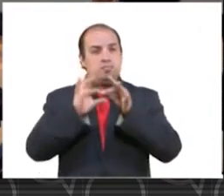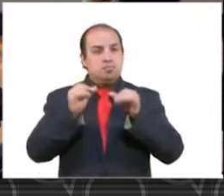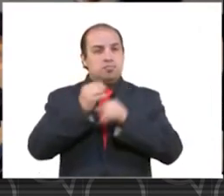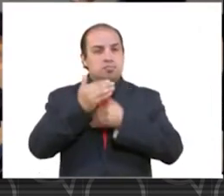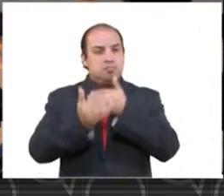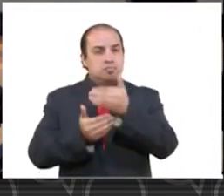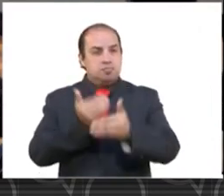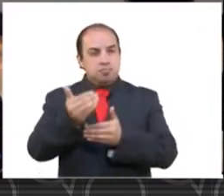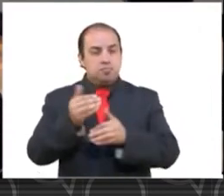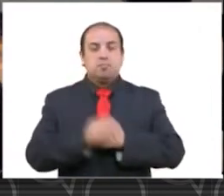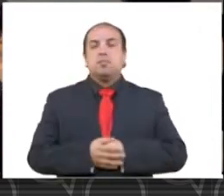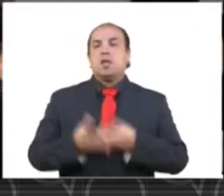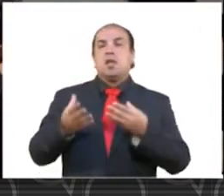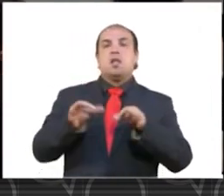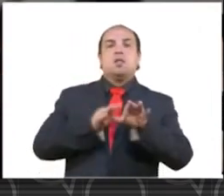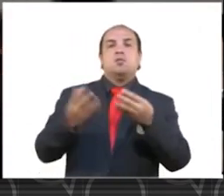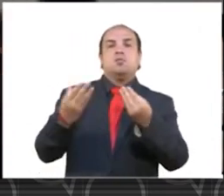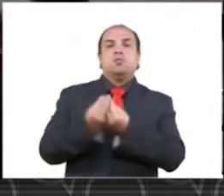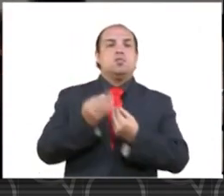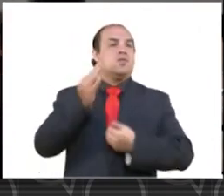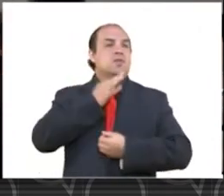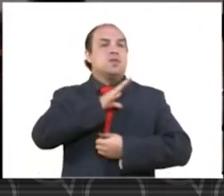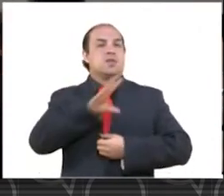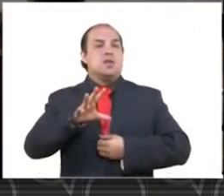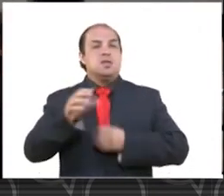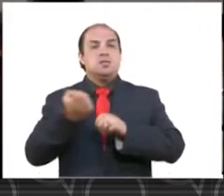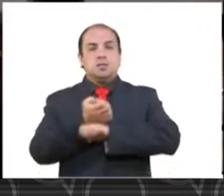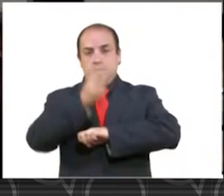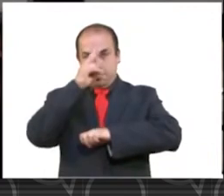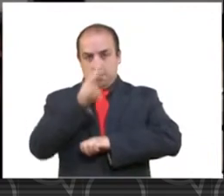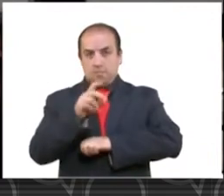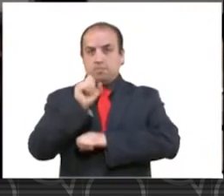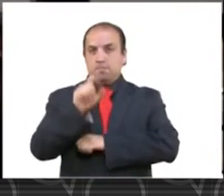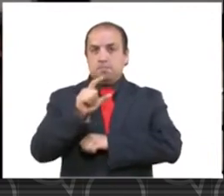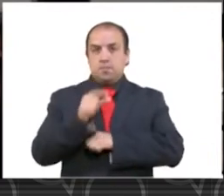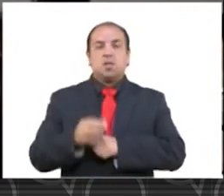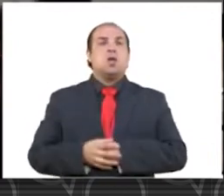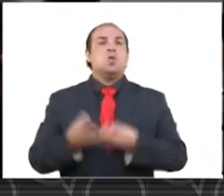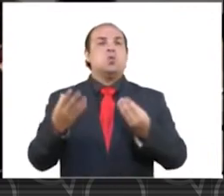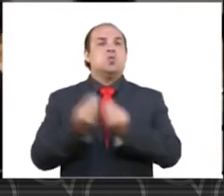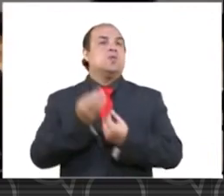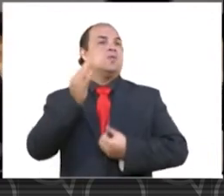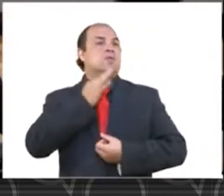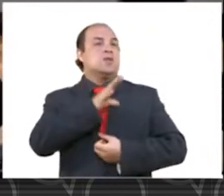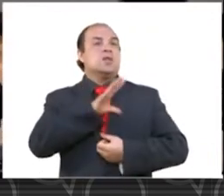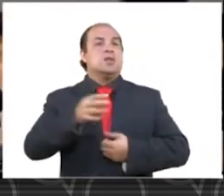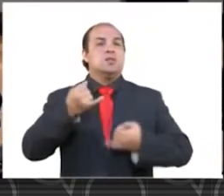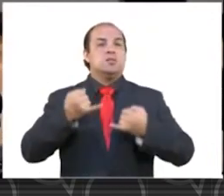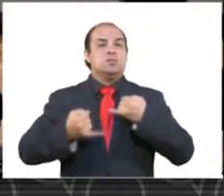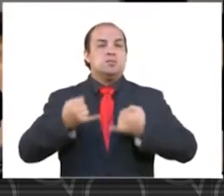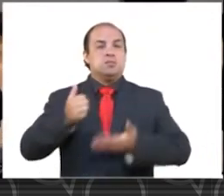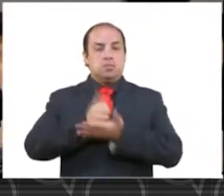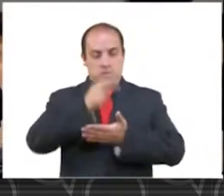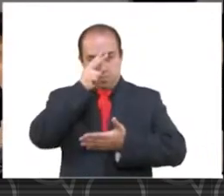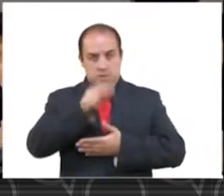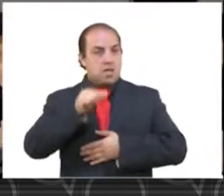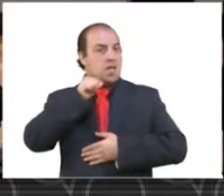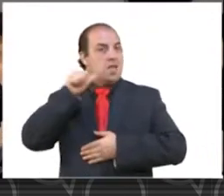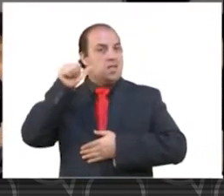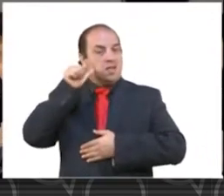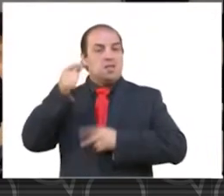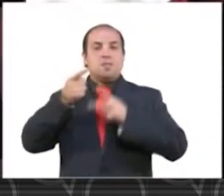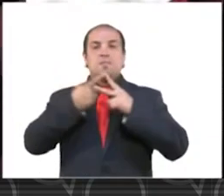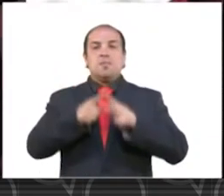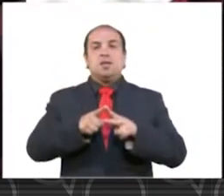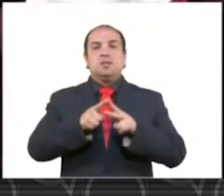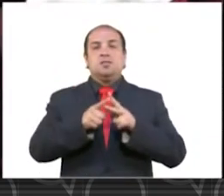estamos trabajando en conjunto con la Fiscalía General del Estado de México y obviamente con la Fiscalía General de Justicia de la Ciudad de México, donde ayer